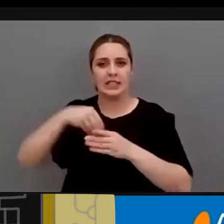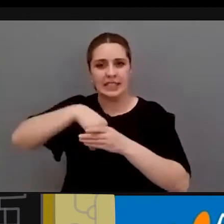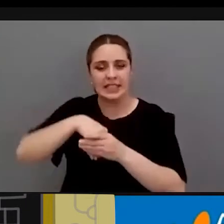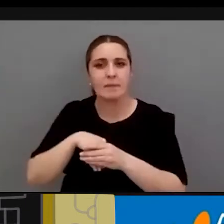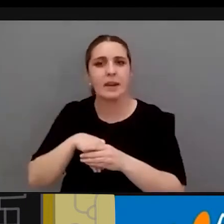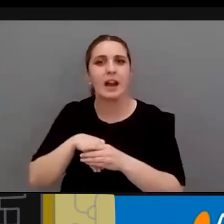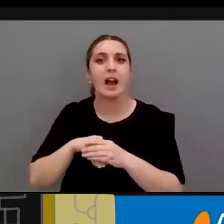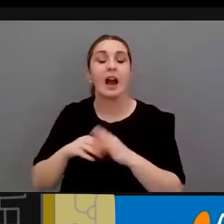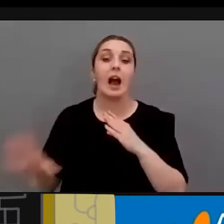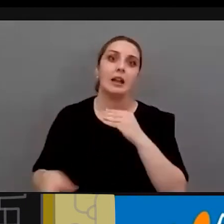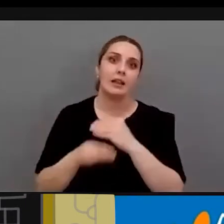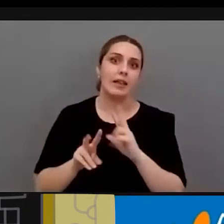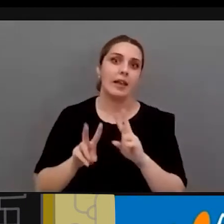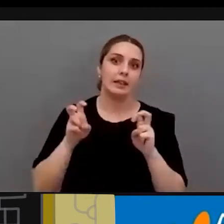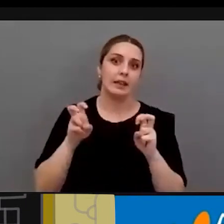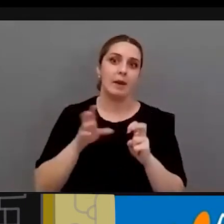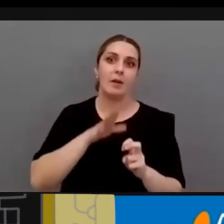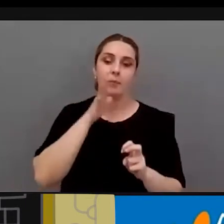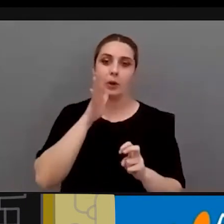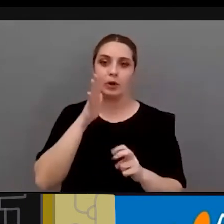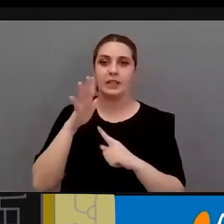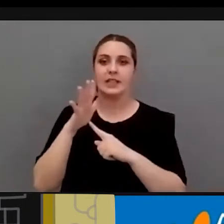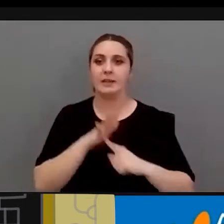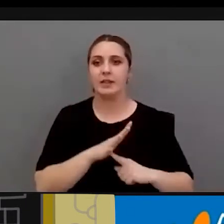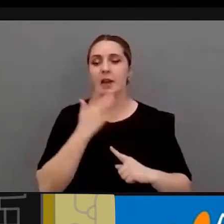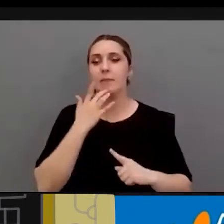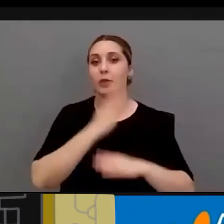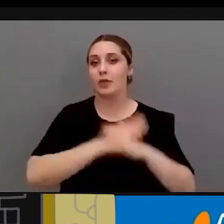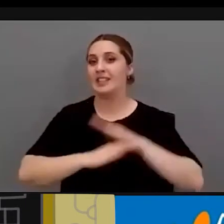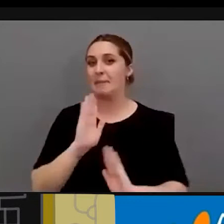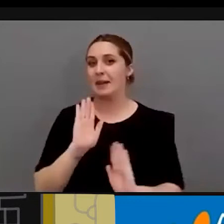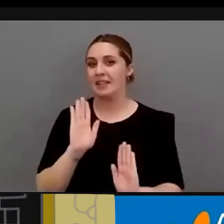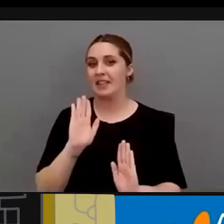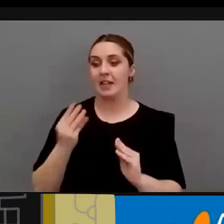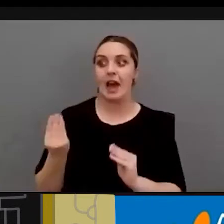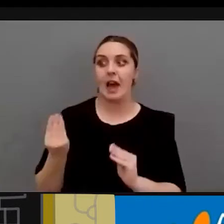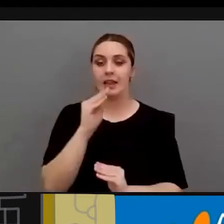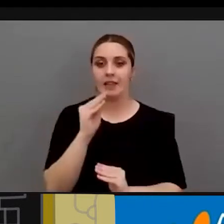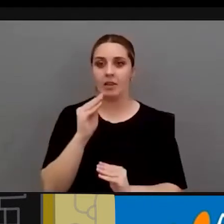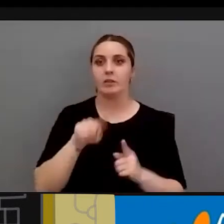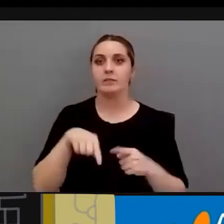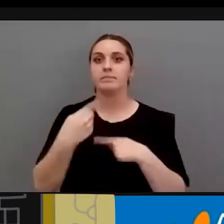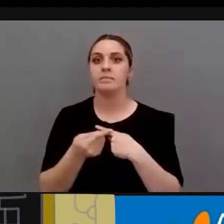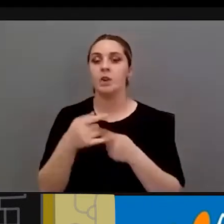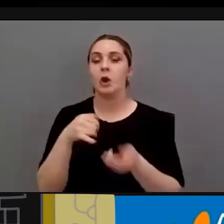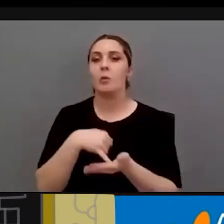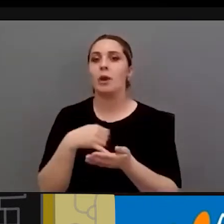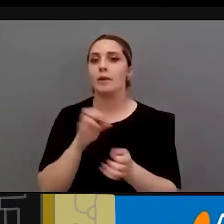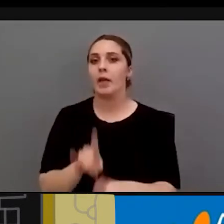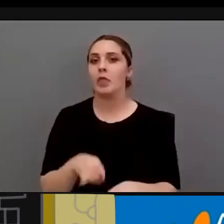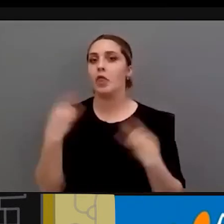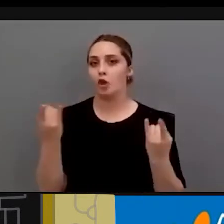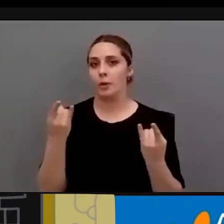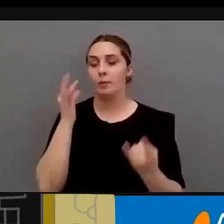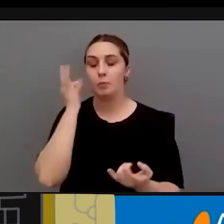añadidas a razones de discriminación como es el caso de la discapacidad que generan una vulnerabilidad mayor en las mujeres